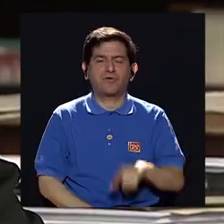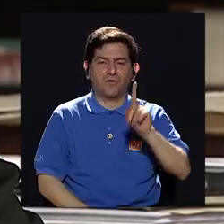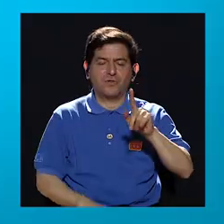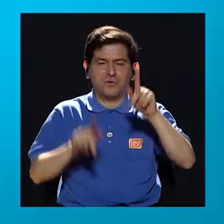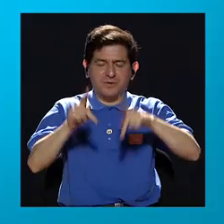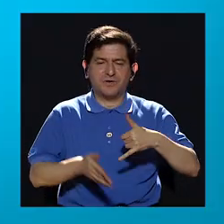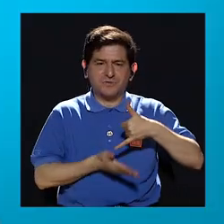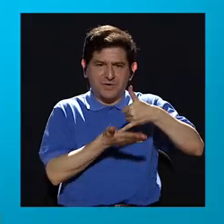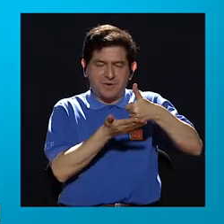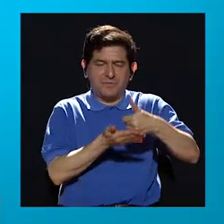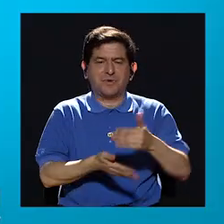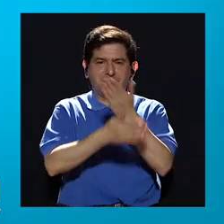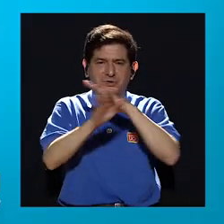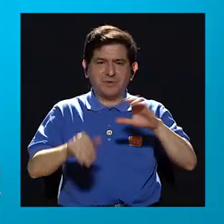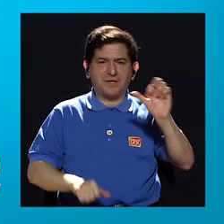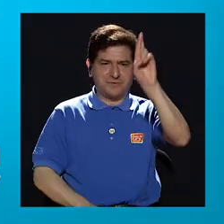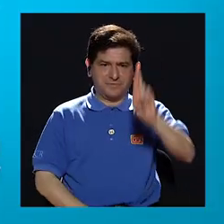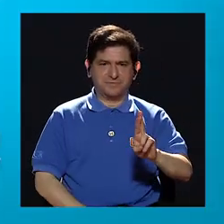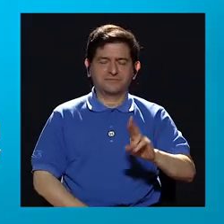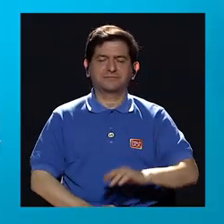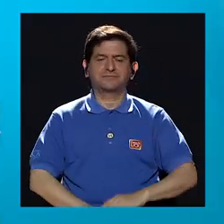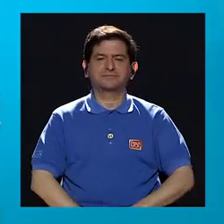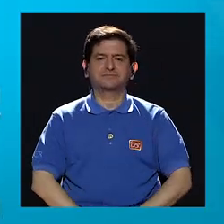Paz Costa Vicencio de